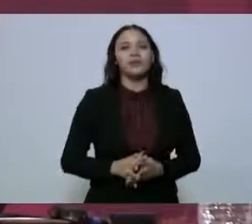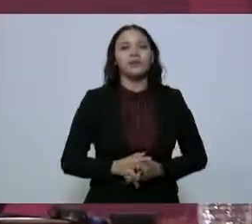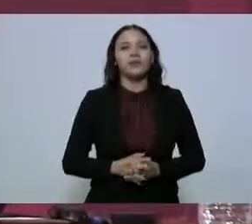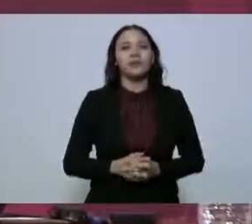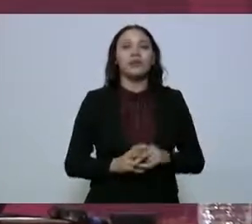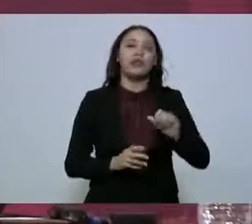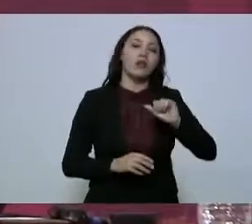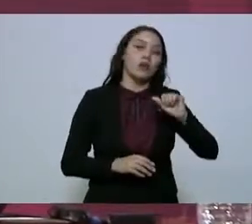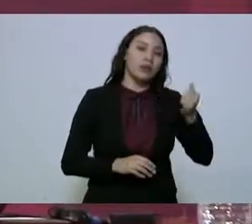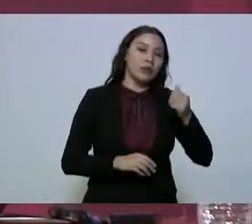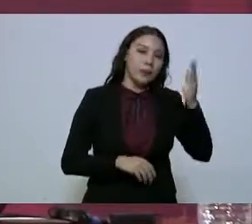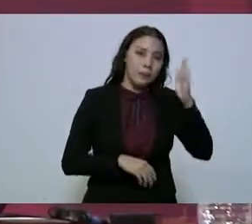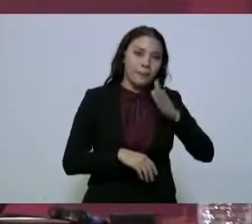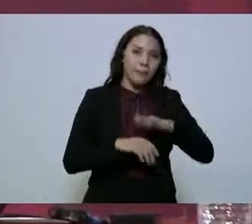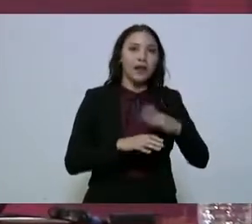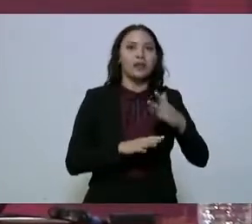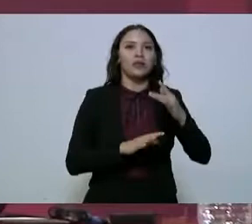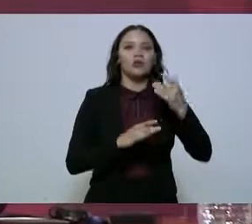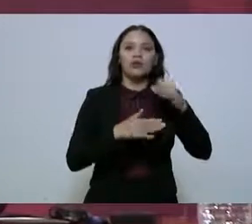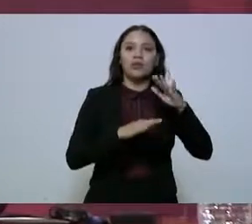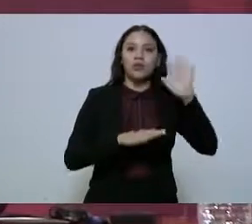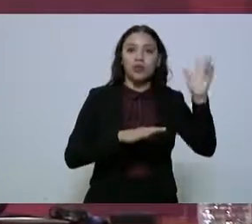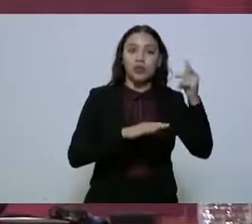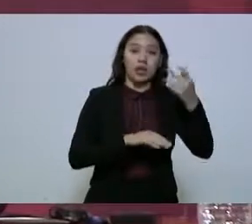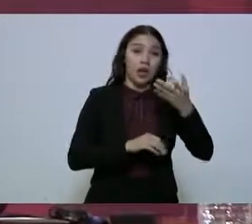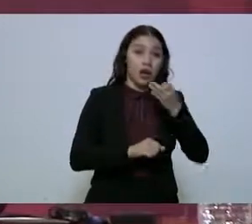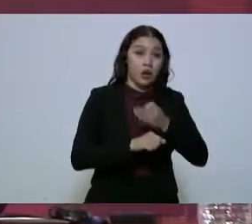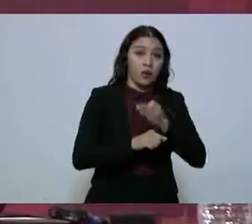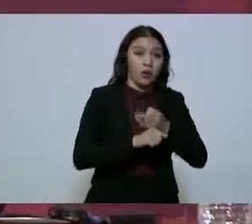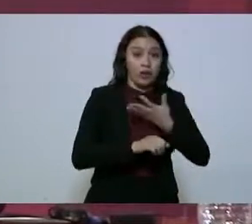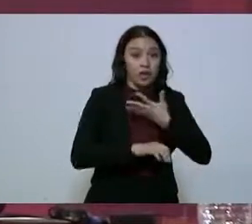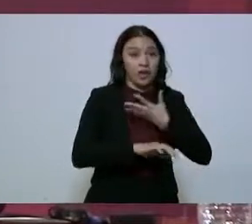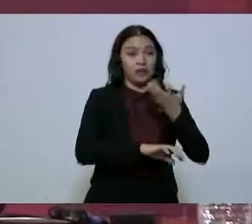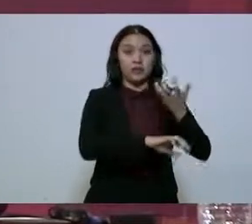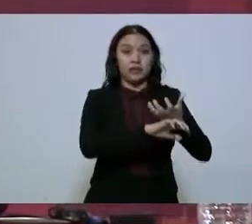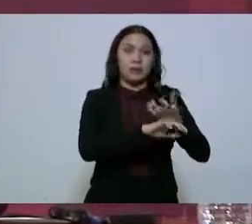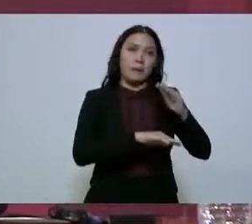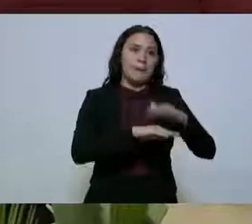uno de los polos tecnológicos más importantes hoy de Estados Unidos que está en la región de Austin,